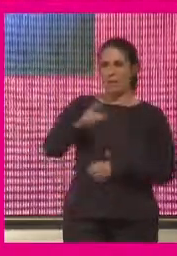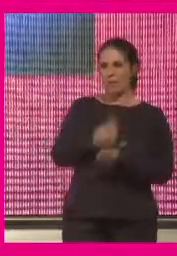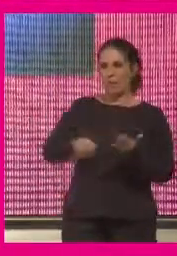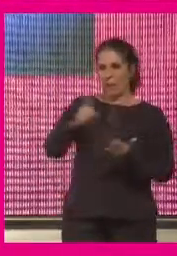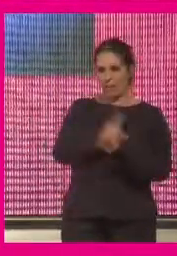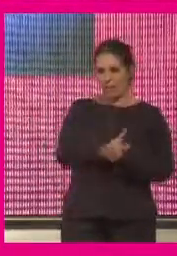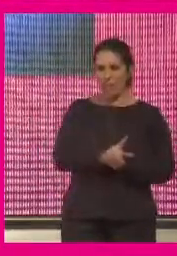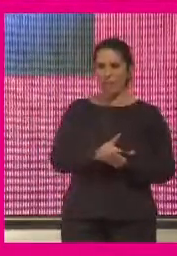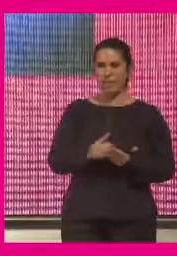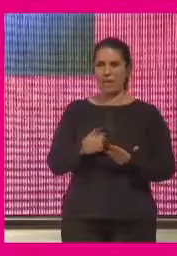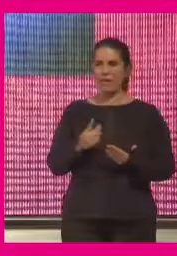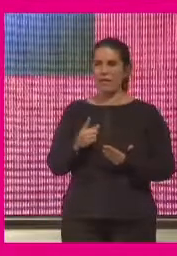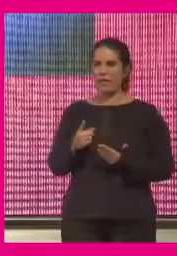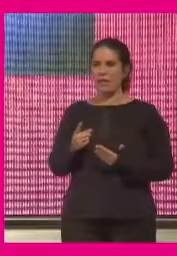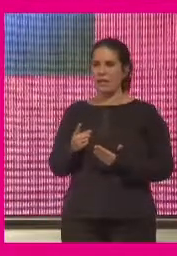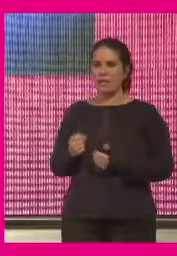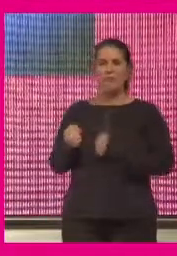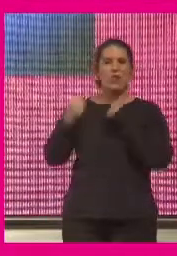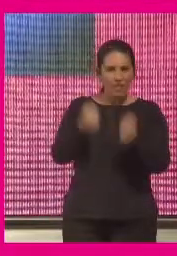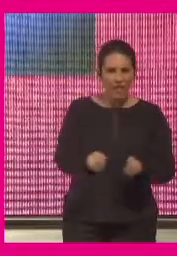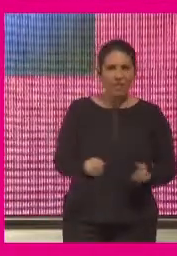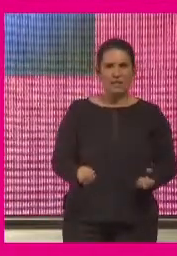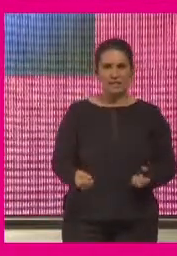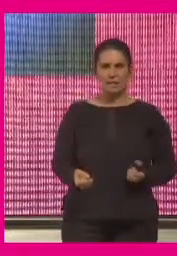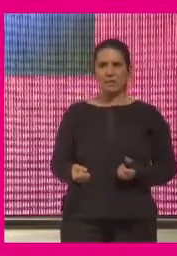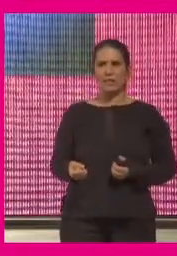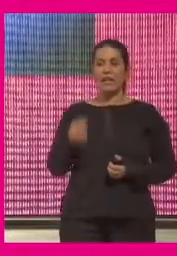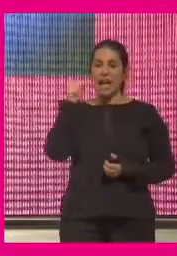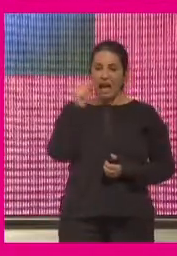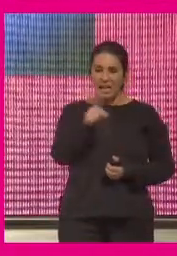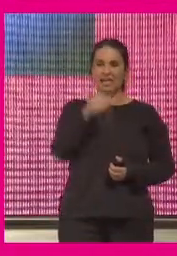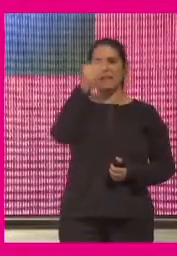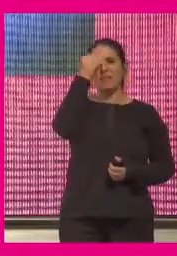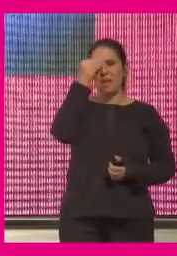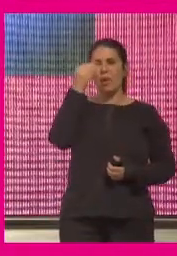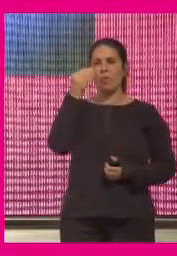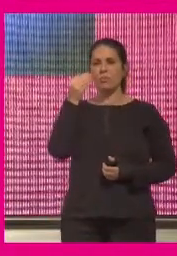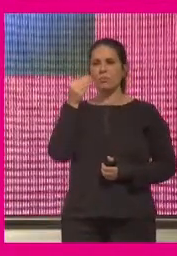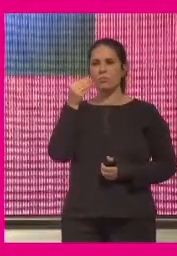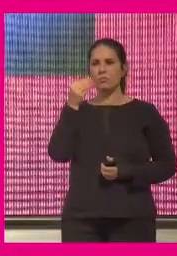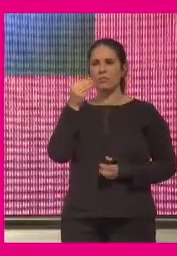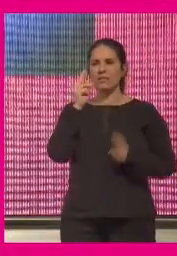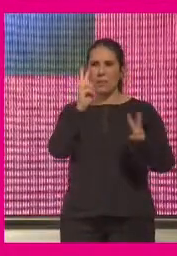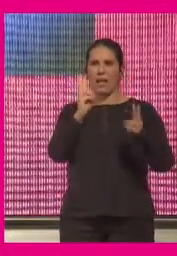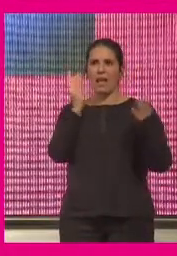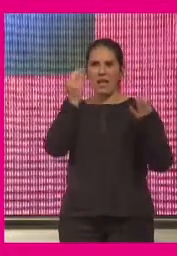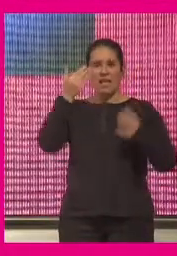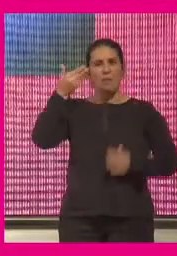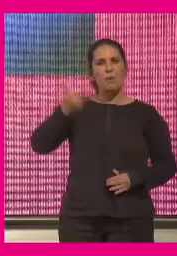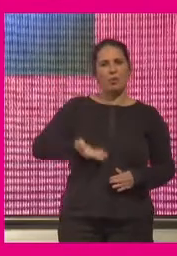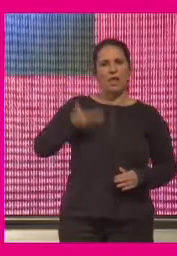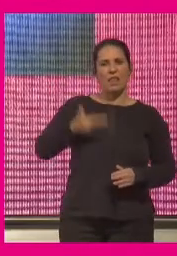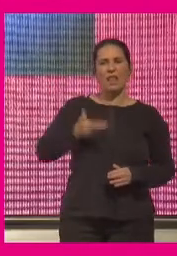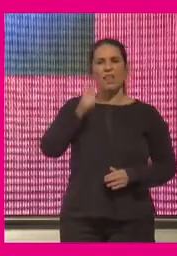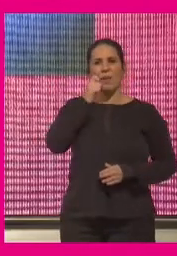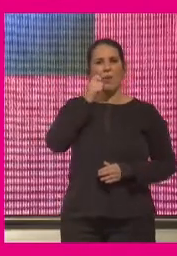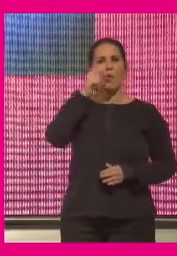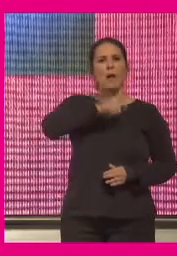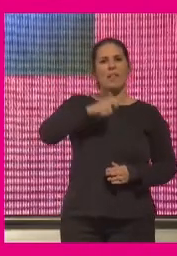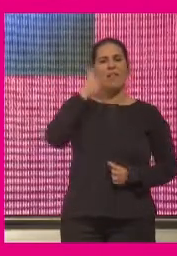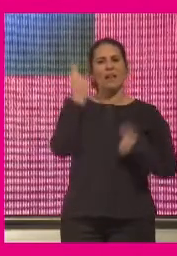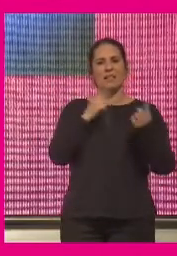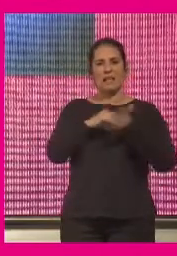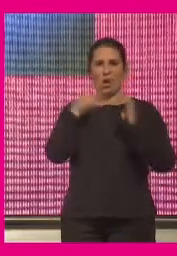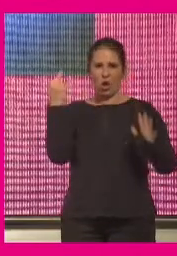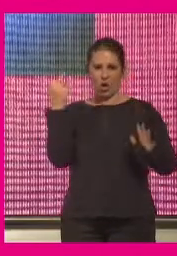deben ser de alguna manera reforzadas y ahí es donde yo creo que entra la importancia de humanizar aún más la